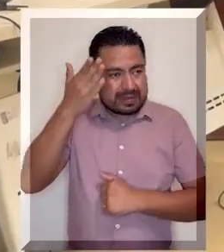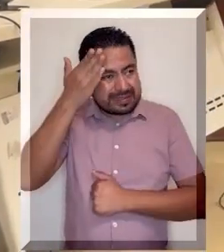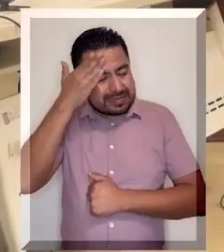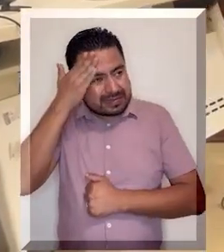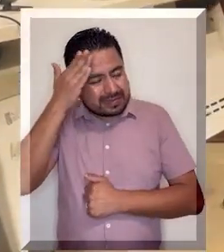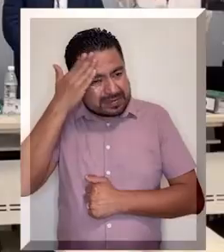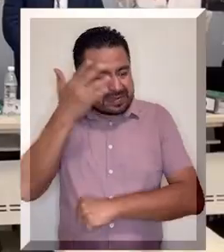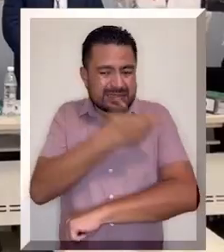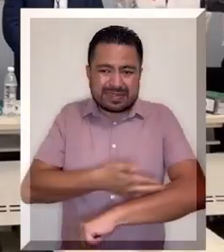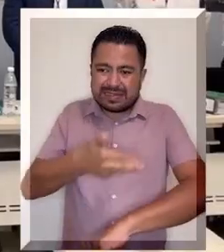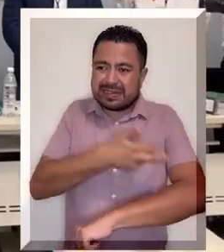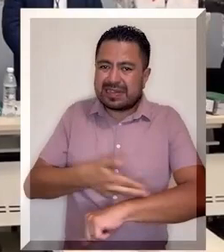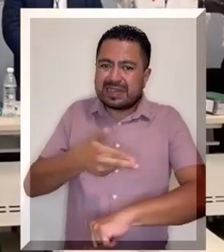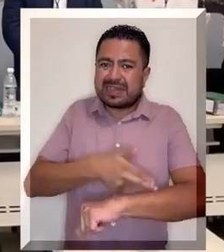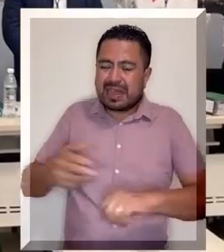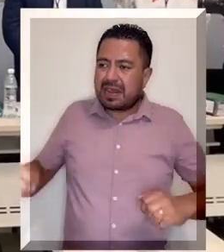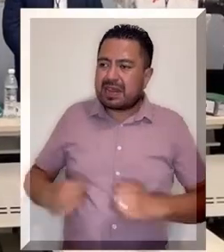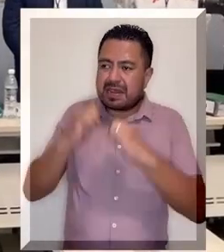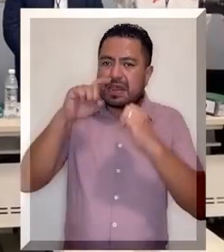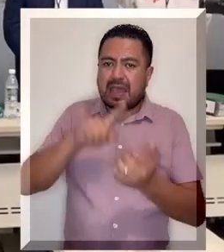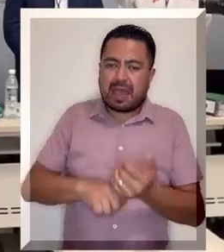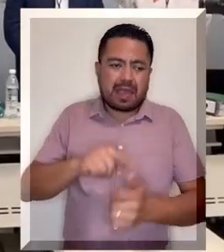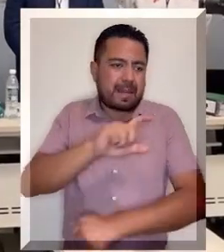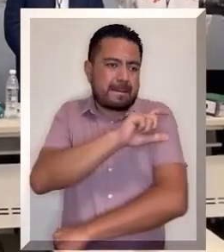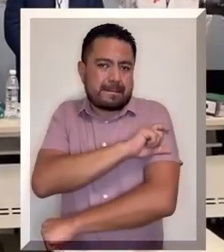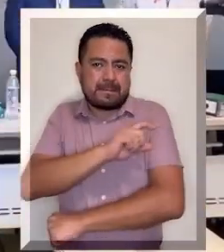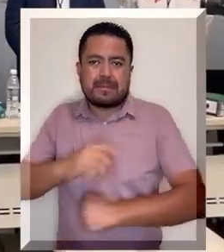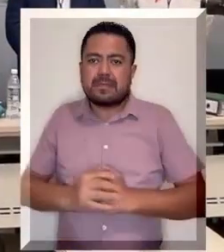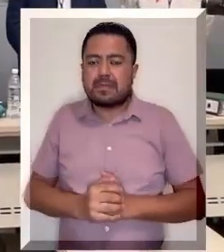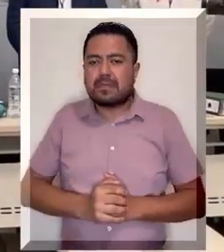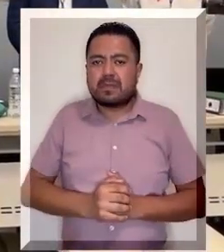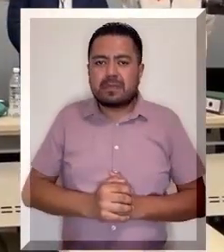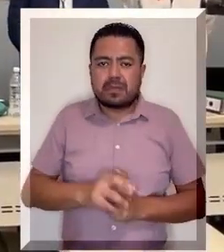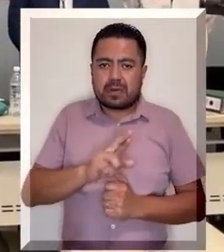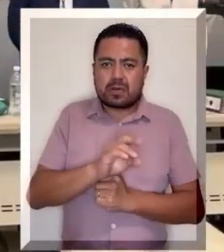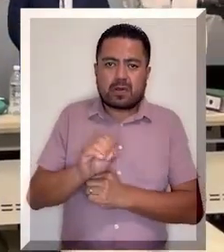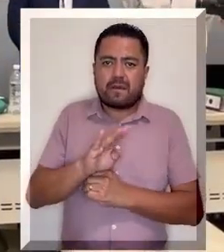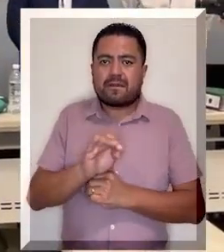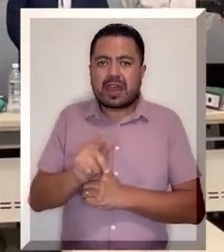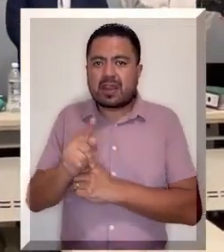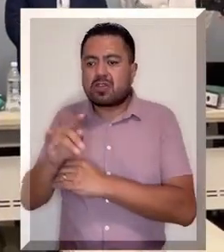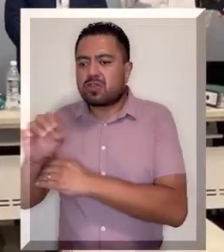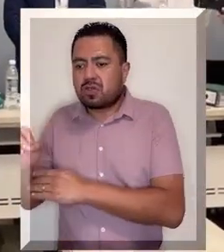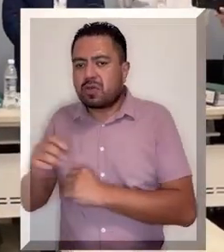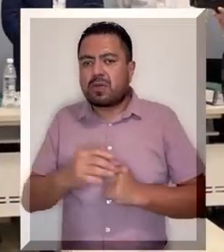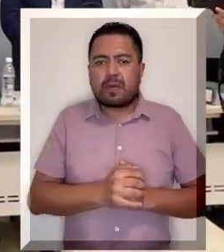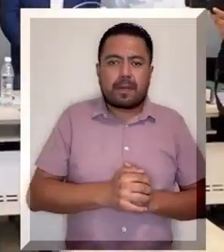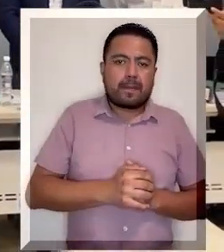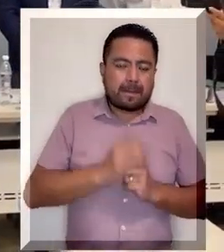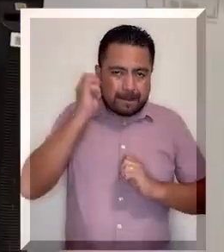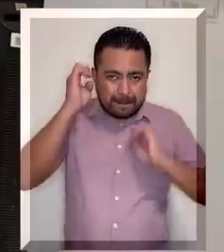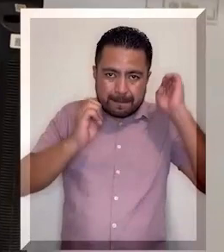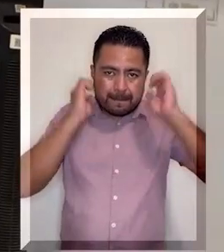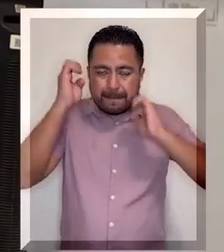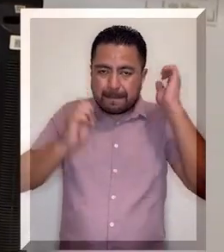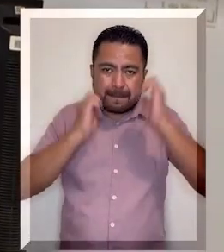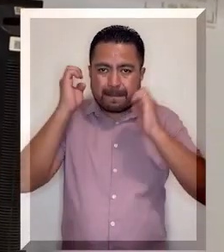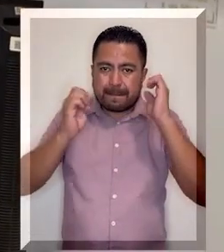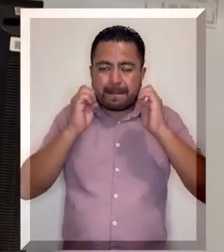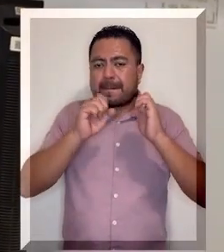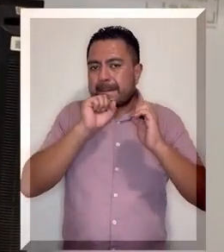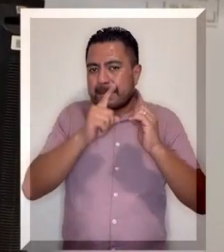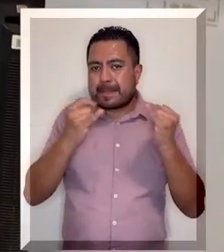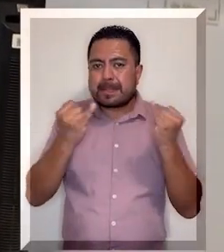noviembre con la asistencia de los titulares de las Secretarías de Gestión Integral de Riesgos y Protección Civil, Roberto Arroyo